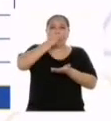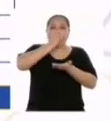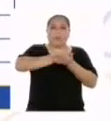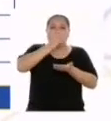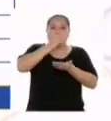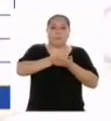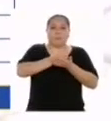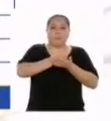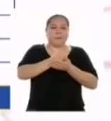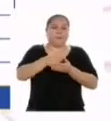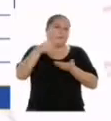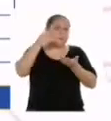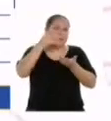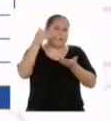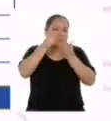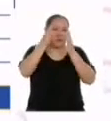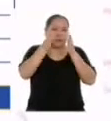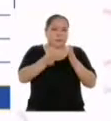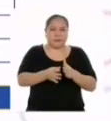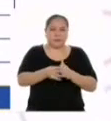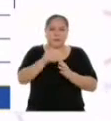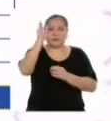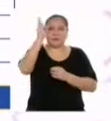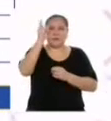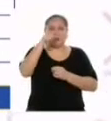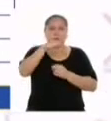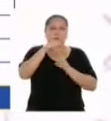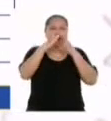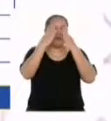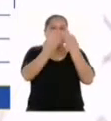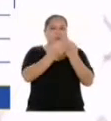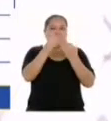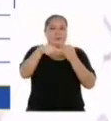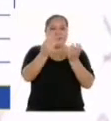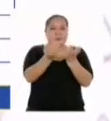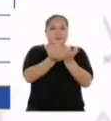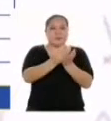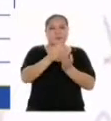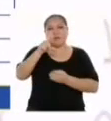estudiantes, docentes y familias de la institución educativa de Los Libertadores.